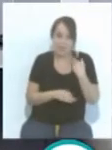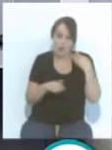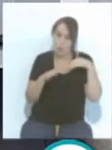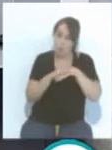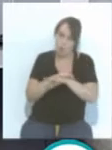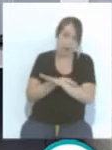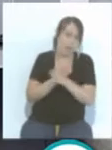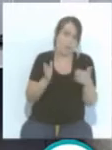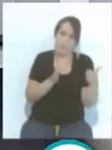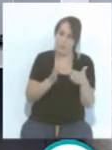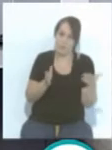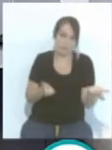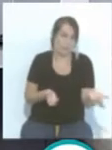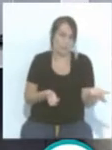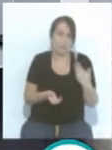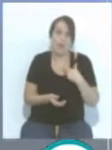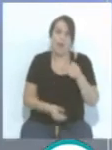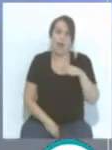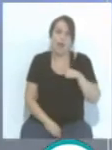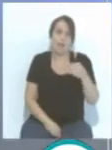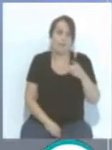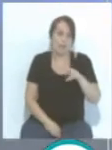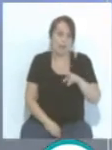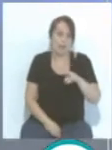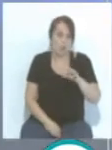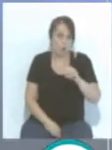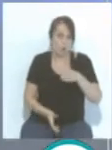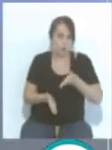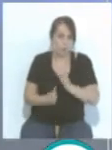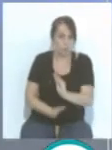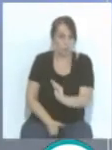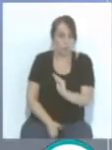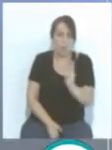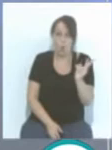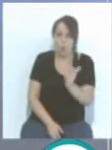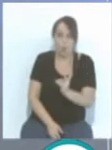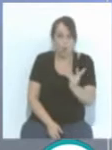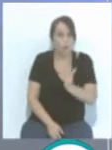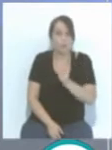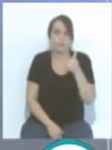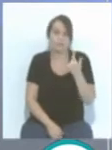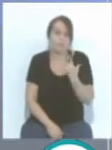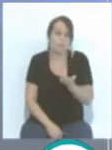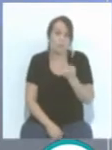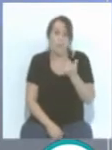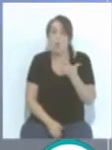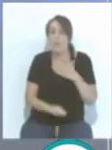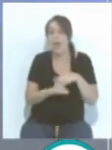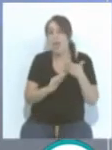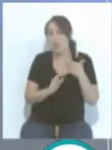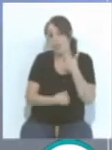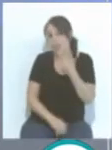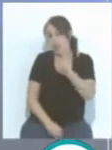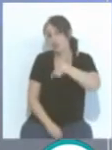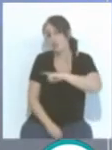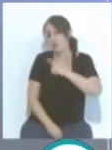momento, Alberto tu hijo, tú ahí los dos. Y bueno, era un poco para decir, nosotros también nos hemos